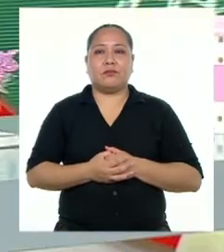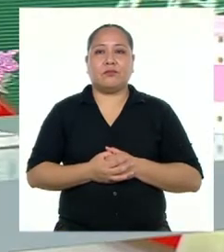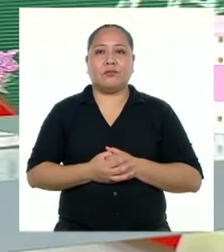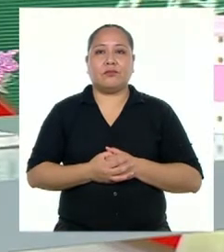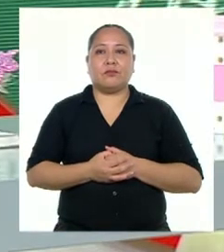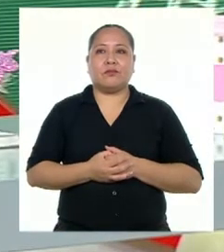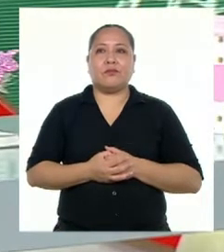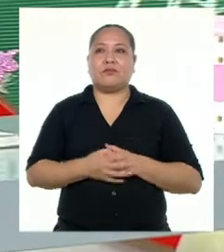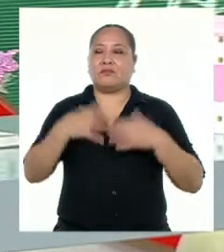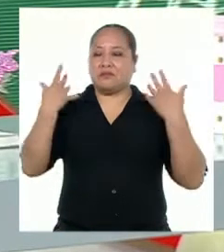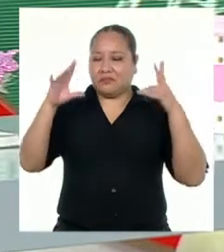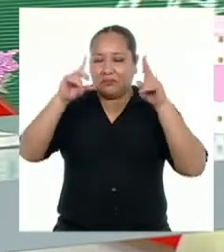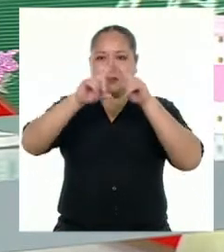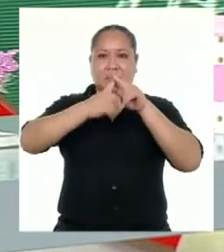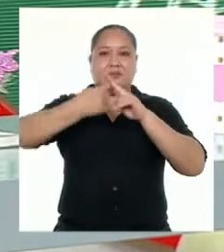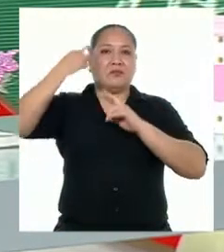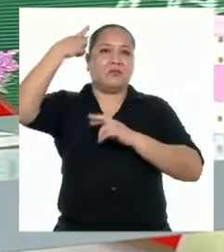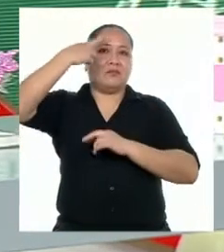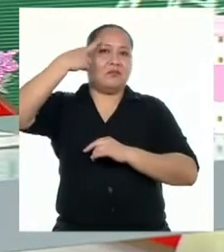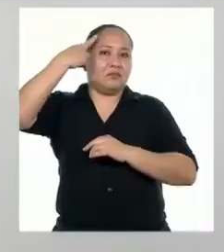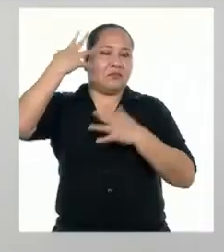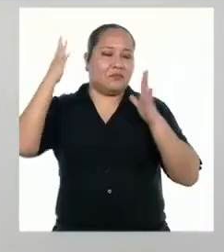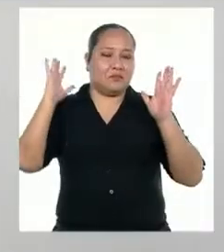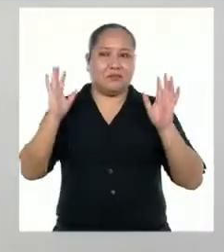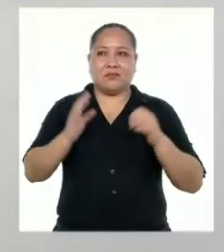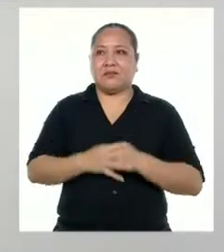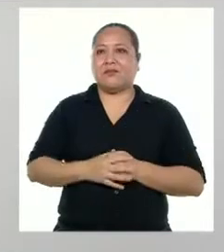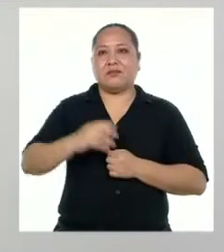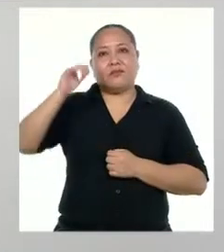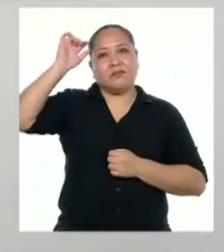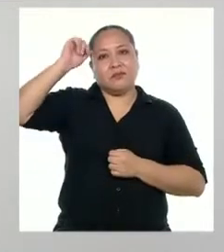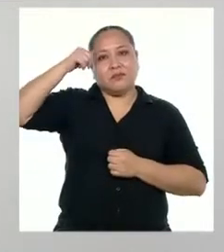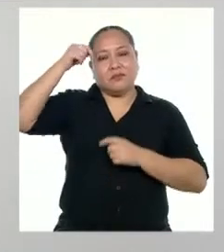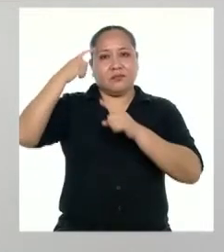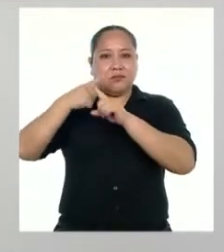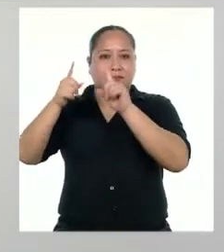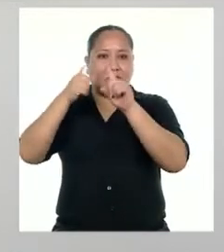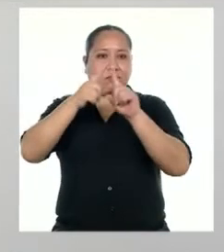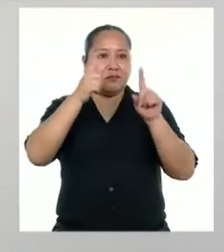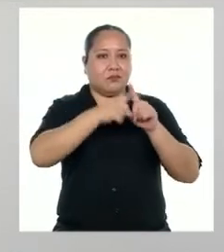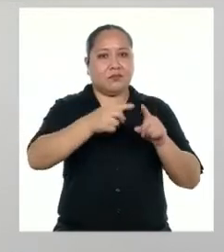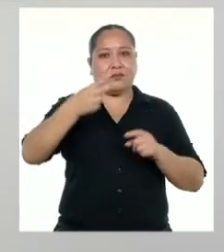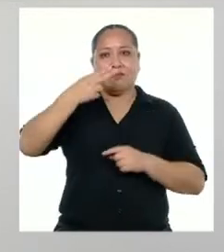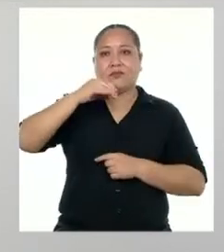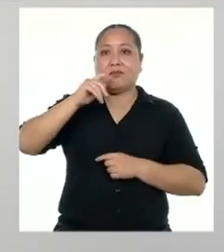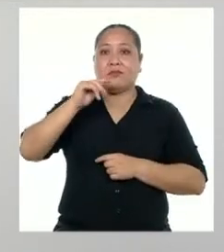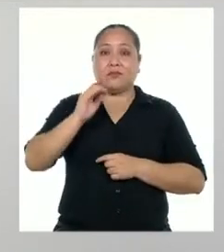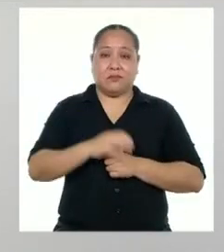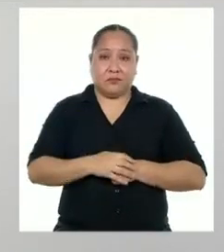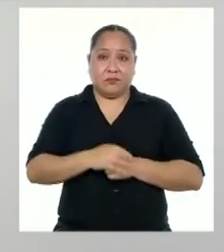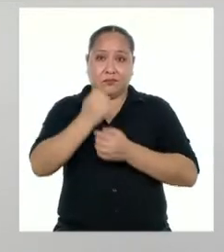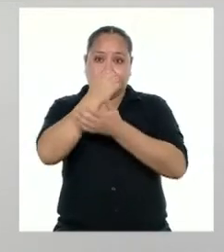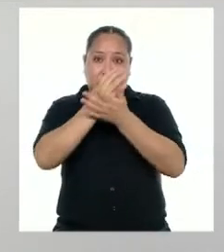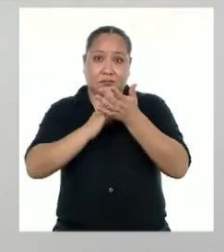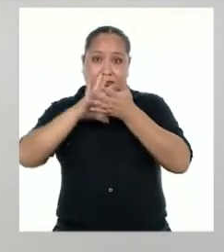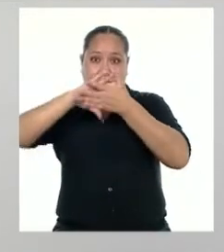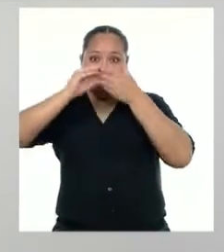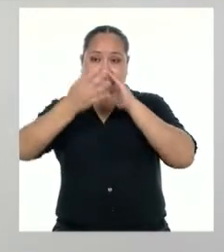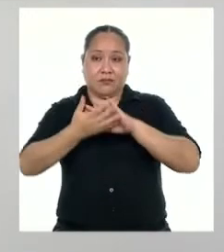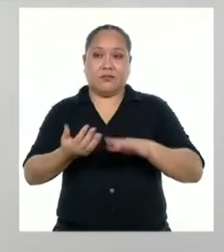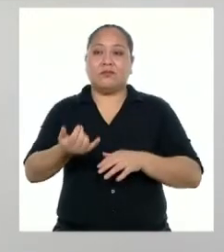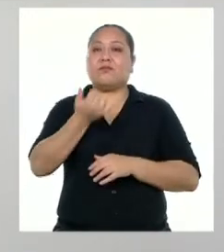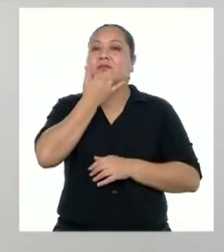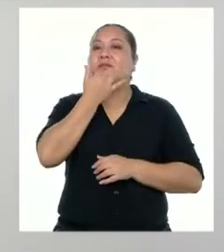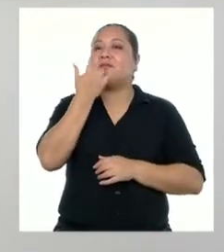¡Que empiece la reflexión, entonces! Recordemos los diferentes hitos históricos por los que pasó nuestro país